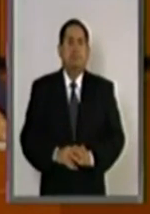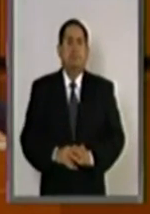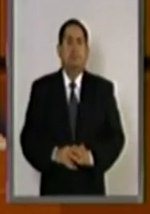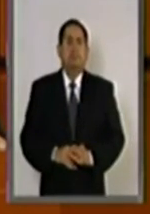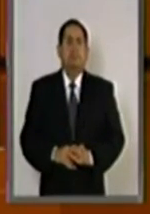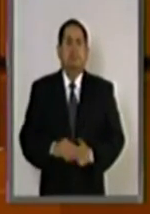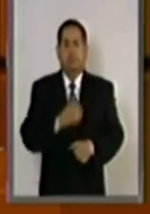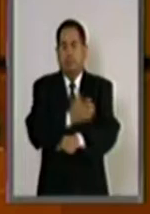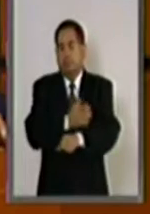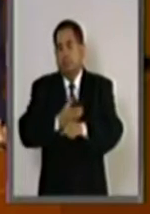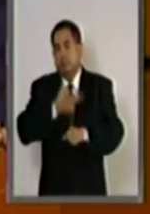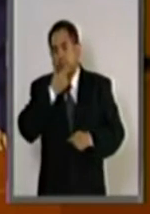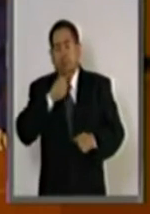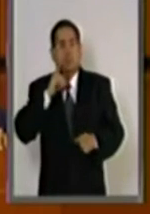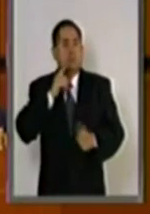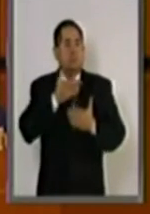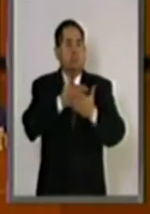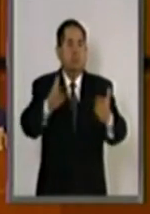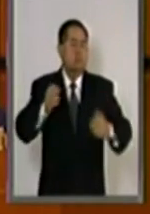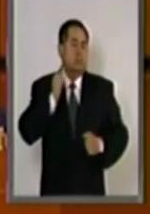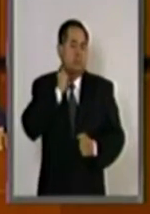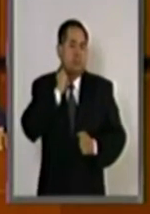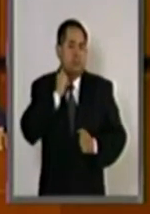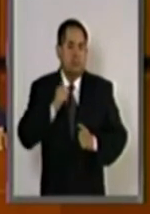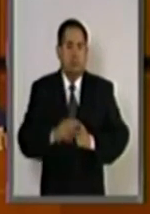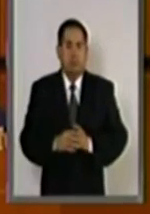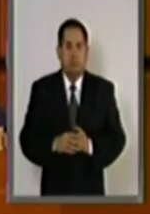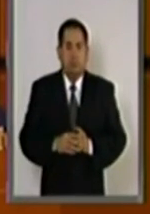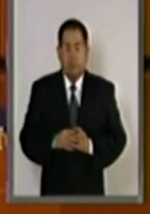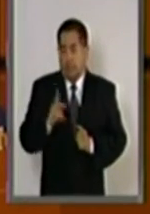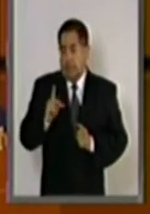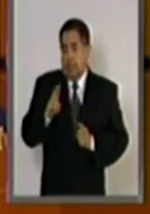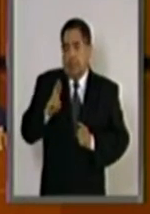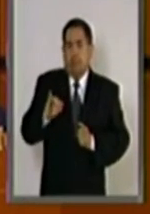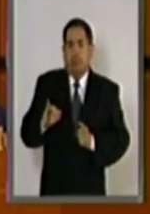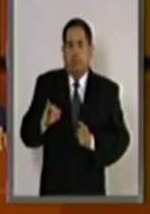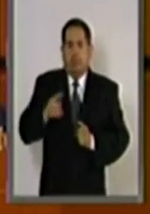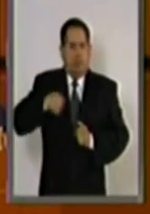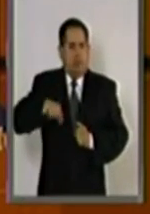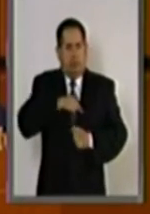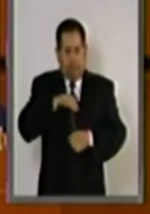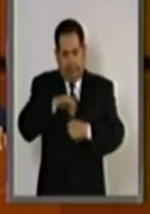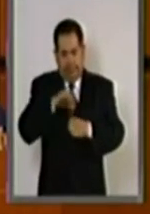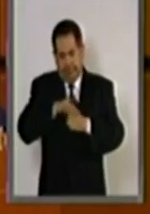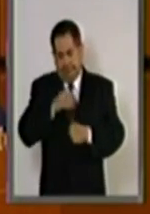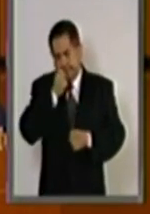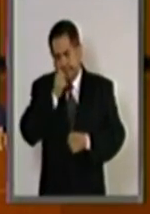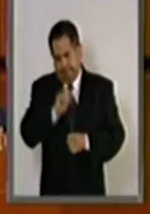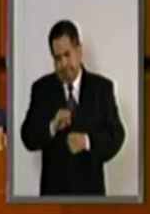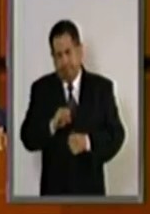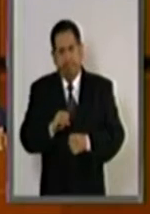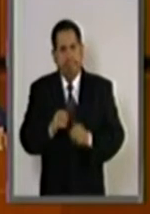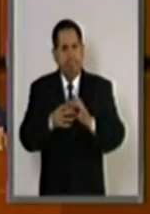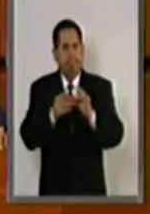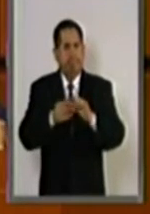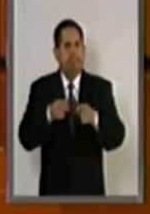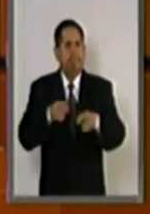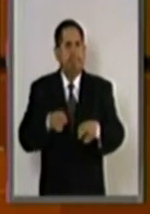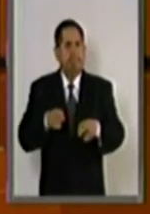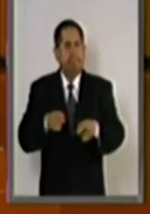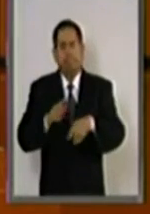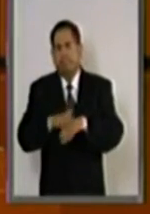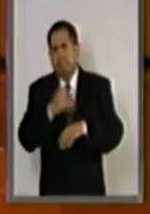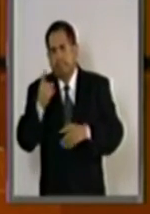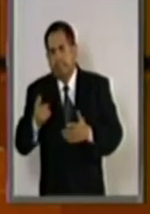Compañeras y compañeros legisladores, en el PRI votaremos a favor del presente asunto en